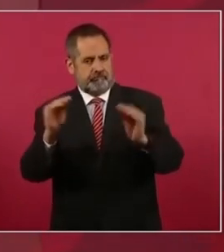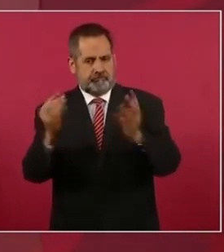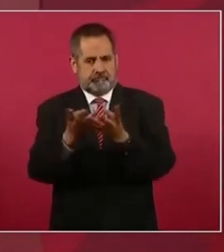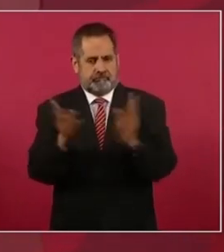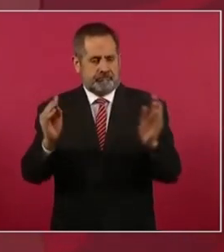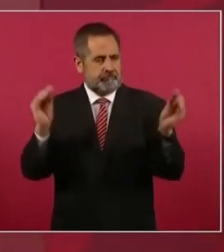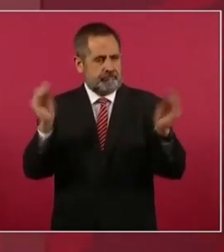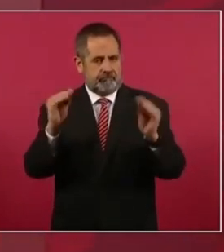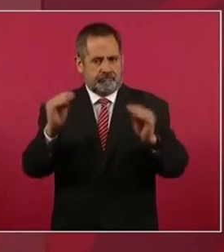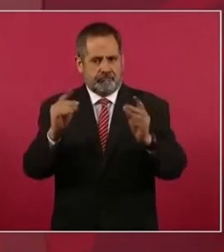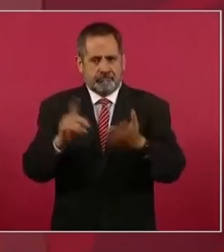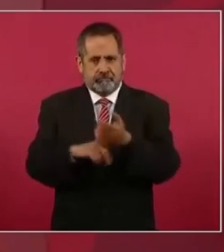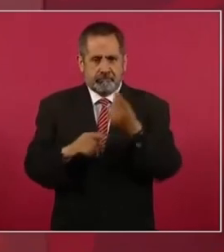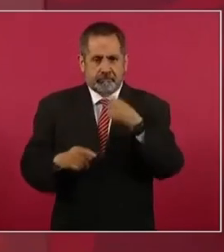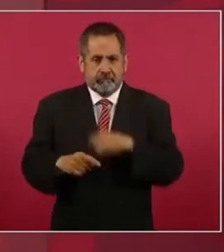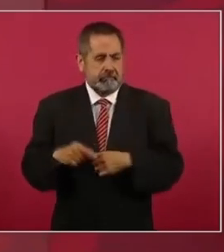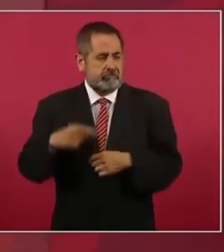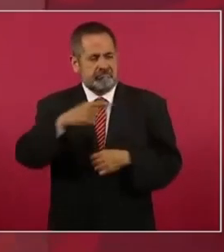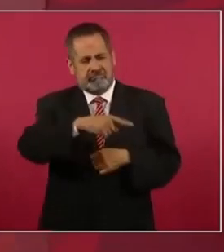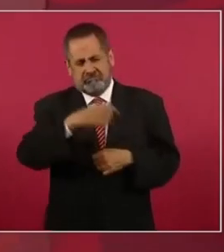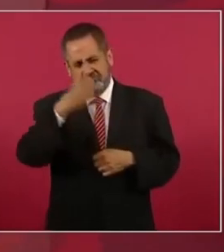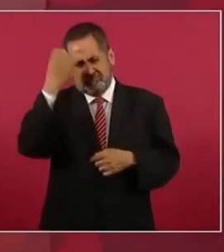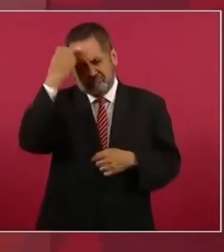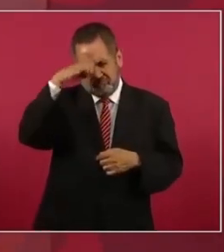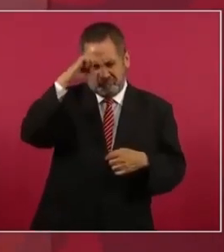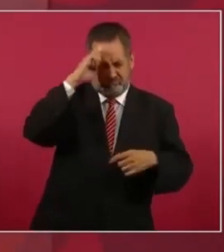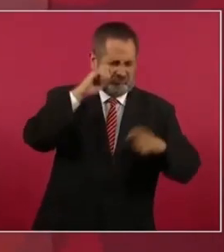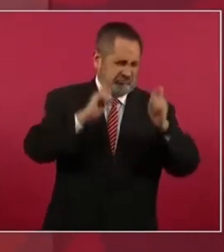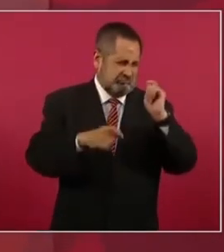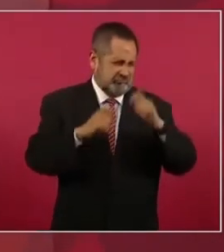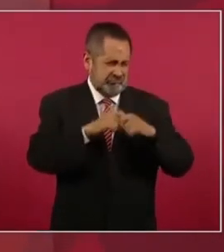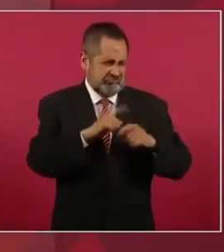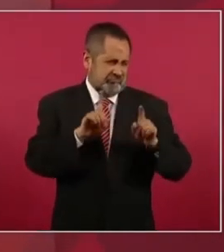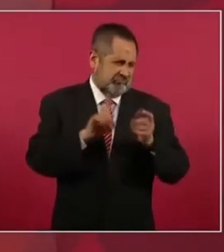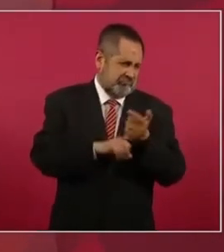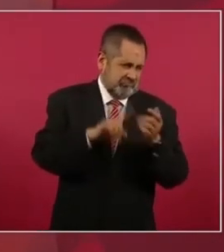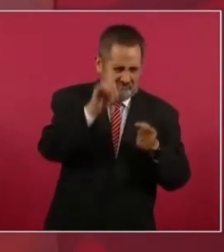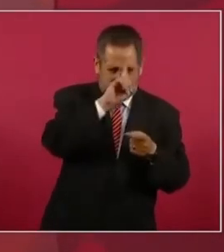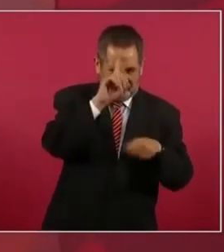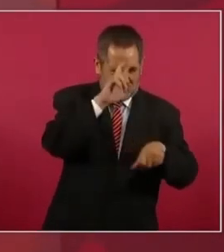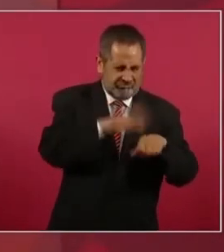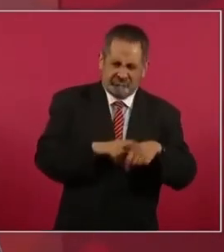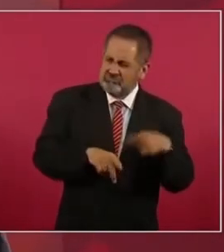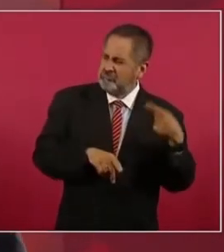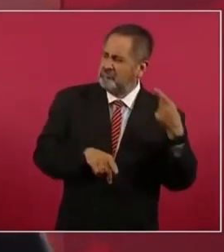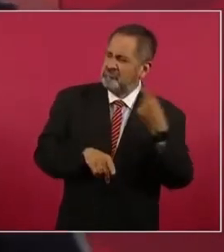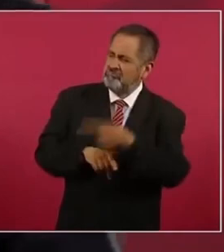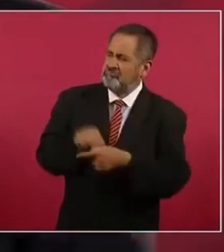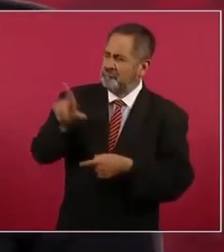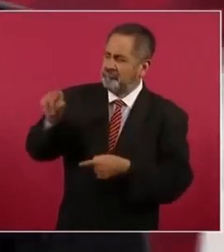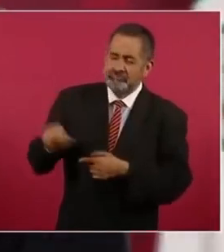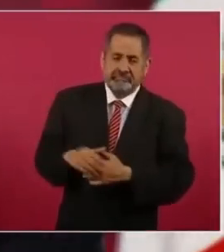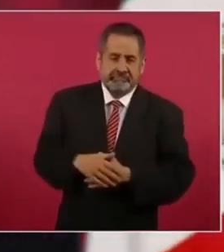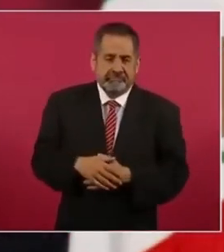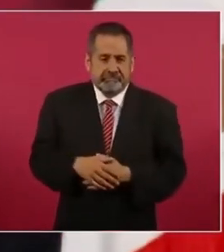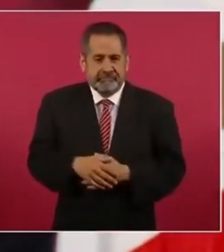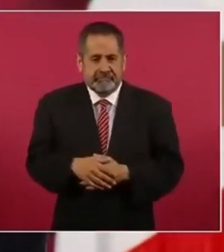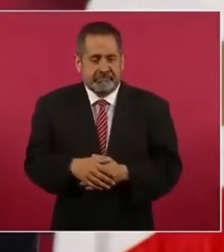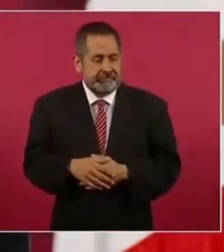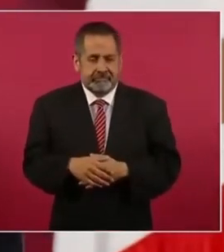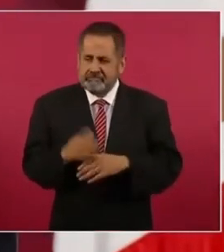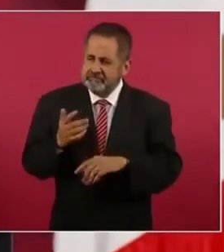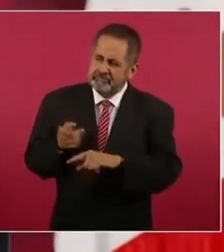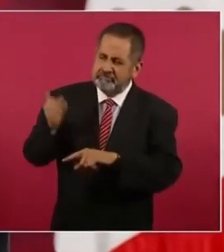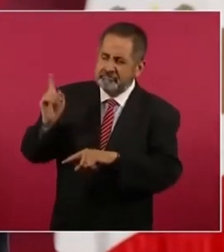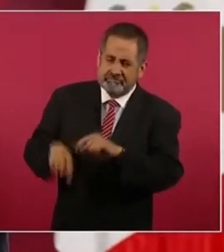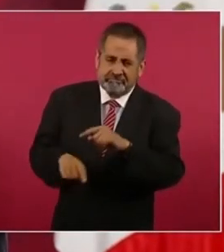apostaban, trajeron expertos a que a iban a descontar